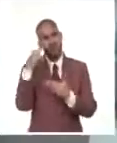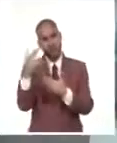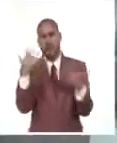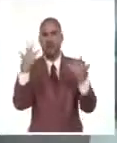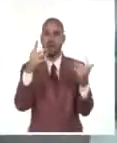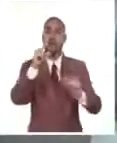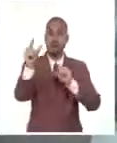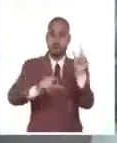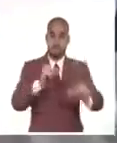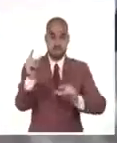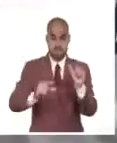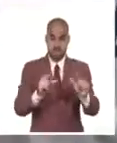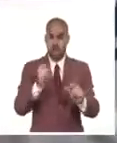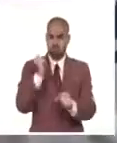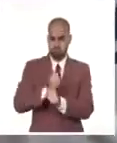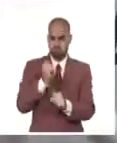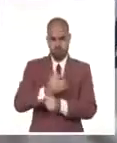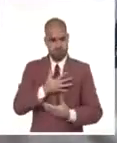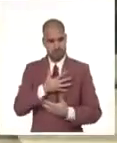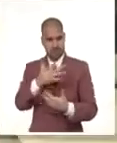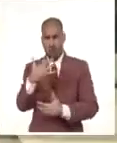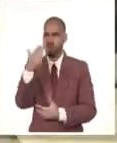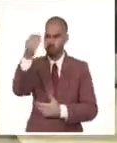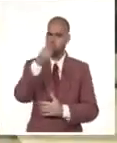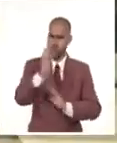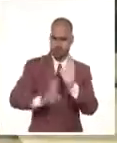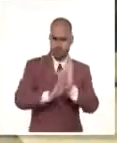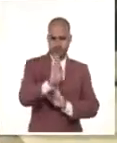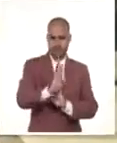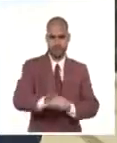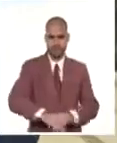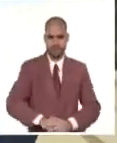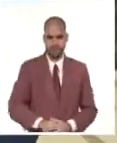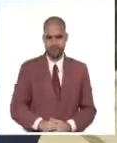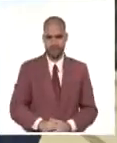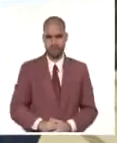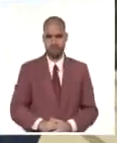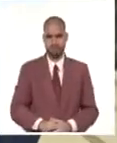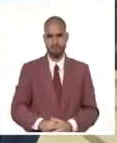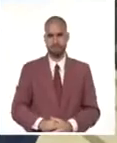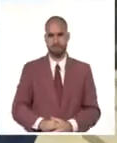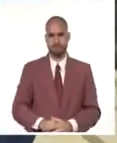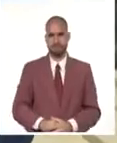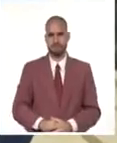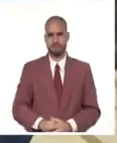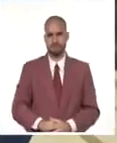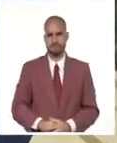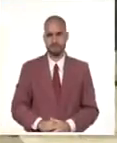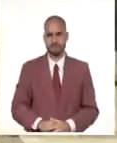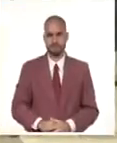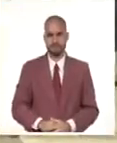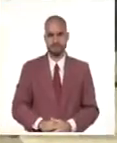tienen en sus manos y en su empeño el futuro de una nación. Abdiel Bermúdez Bermúdez, Sistema Informativo de la Televisión Cubana.